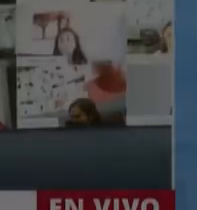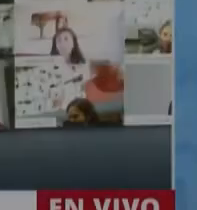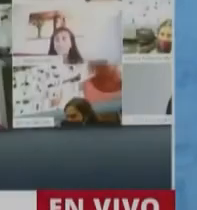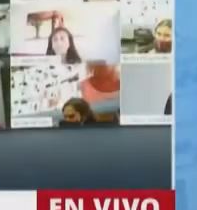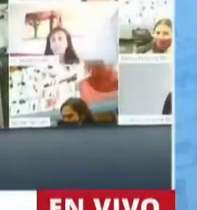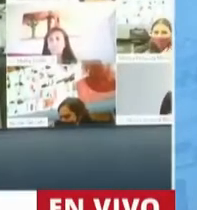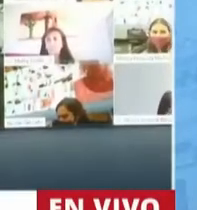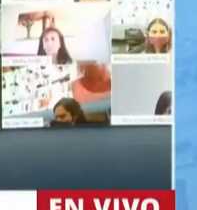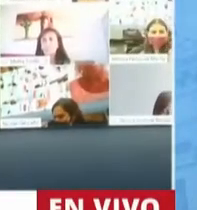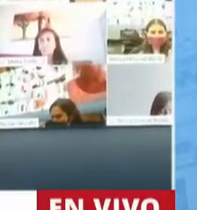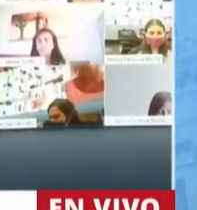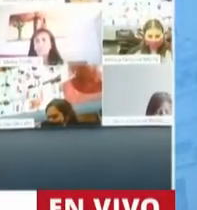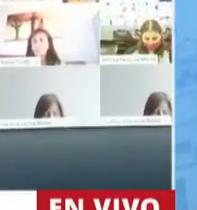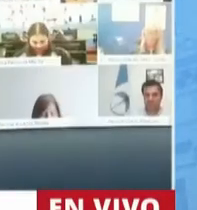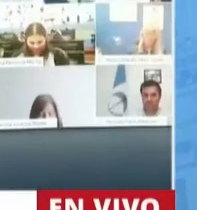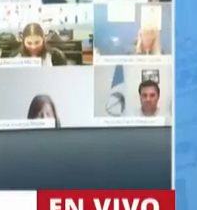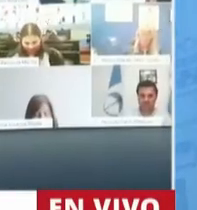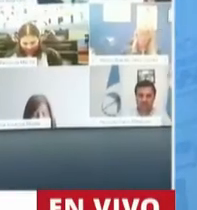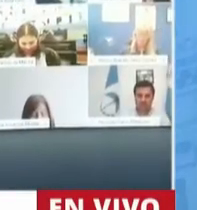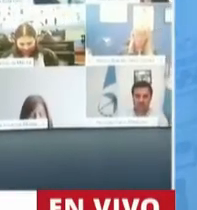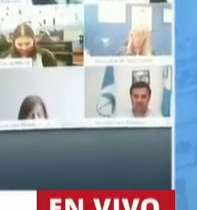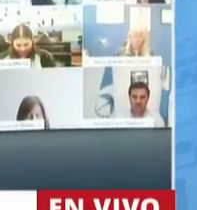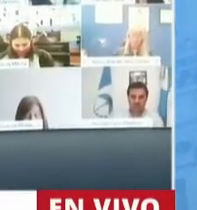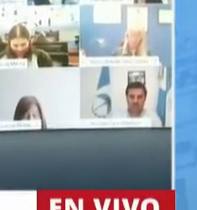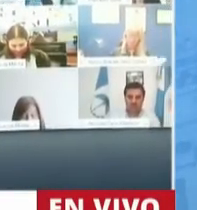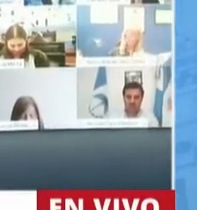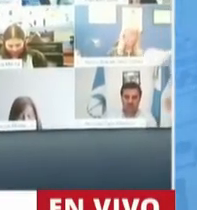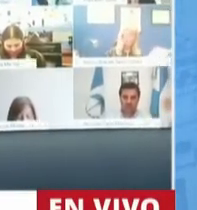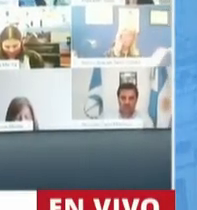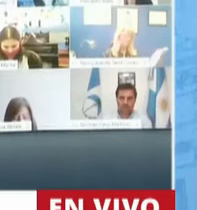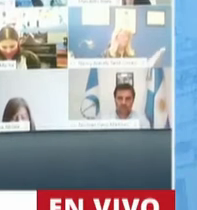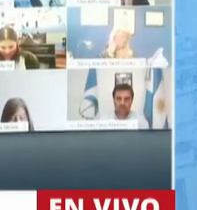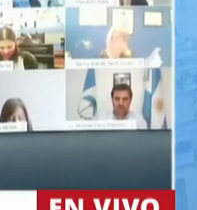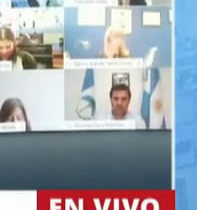Tiene la palabra el diputado Pablo Casineiro.